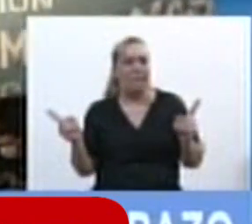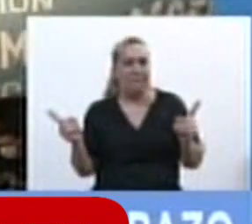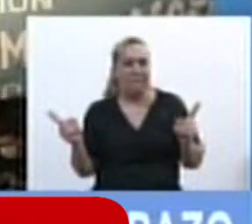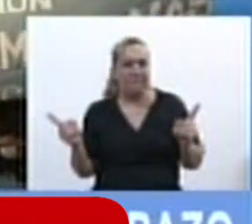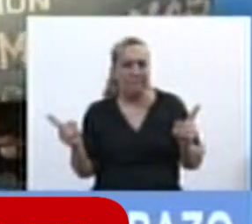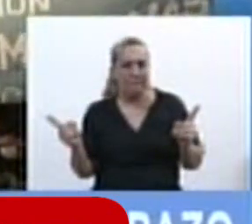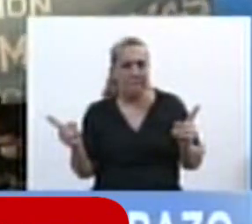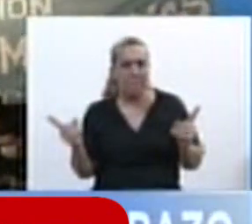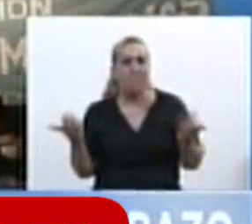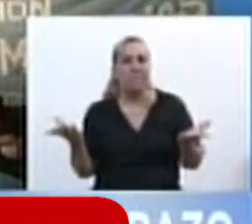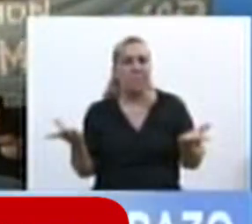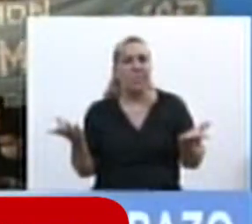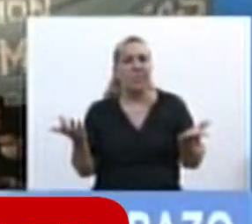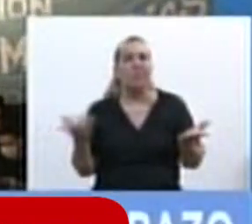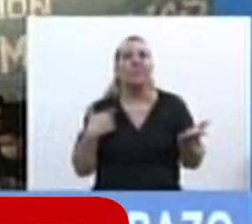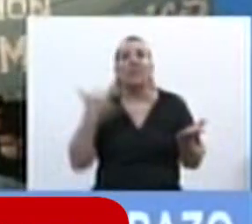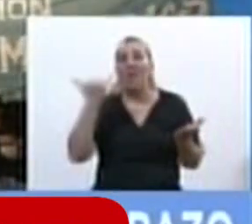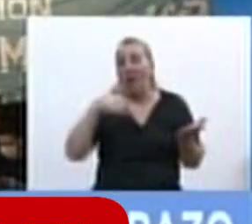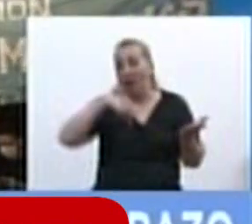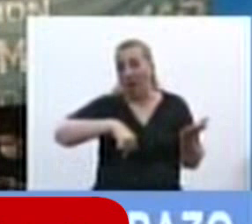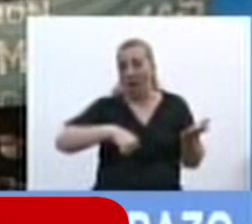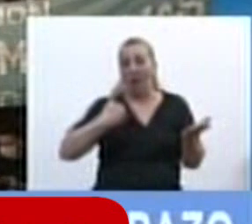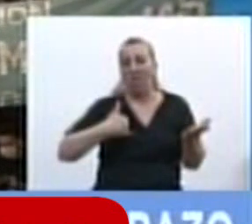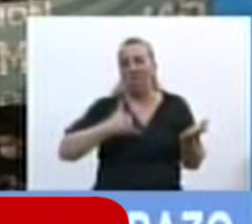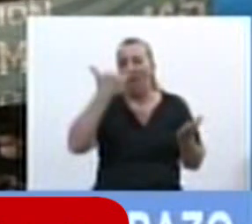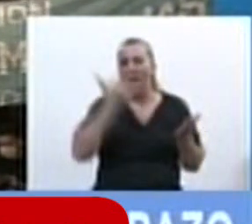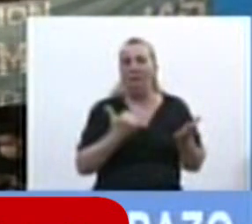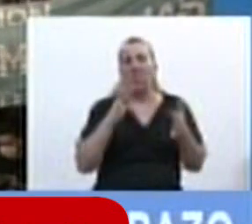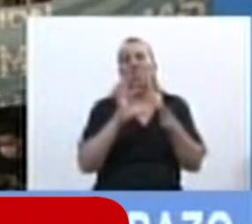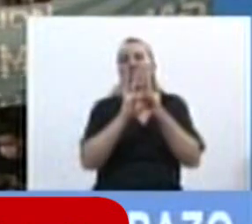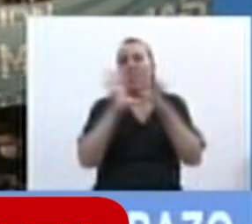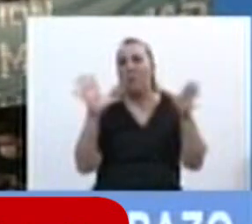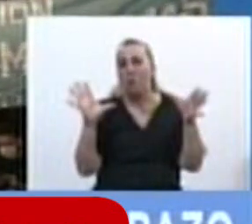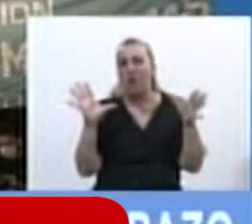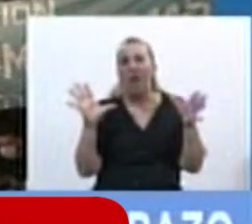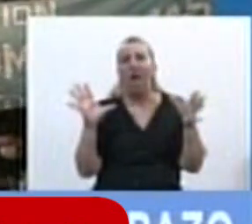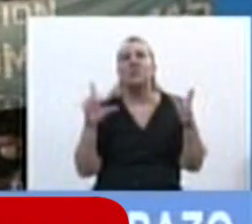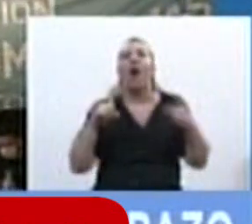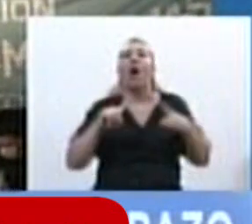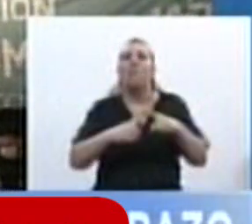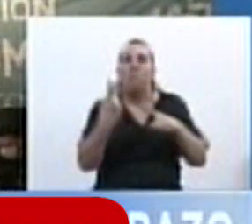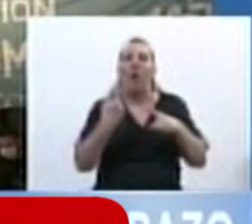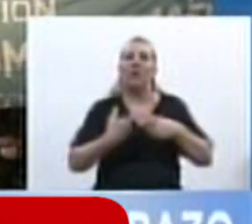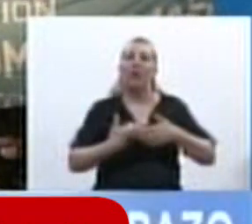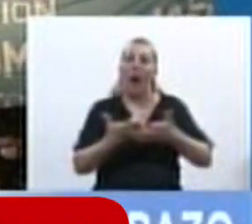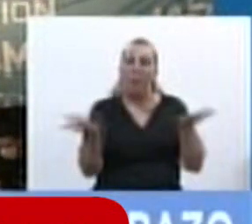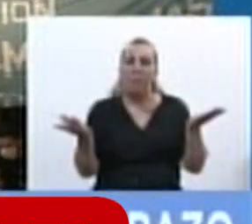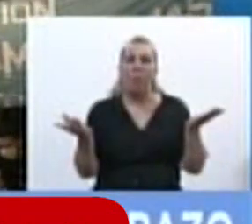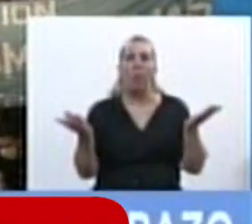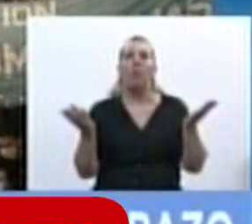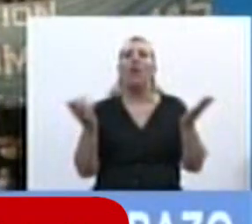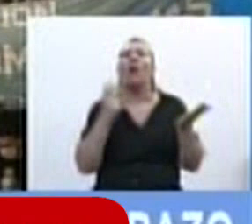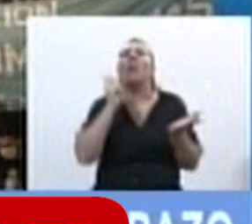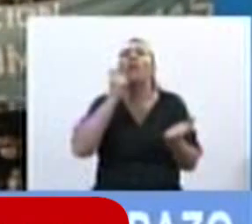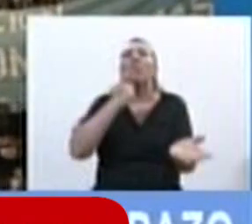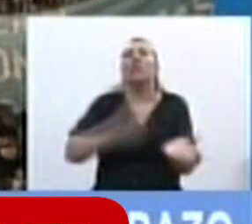tenemos un sistema democrático de donde las políticas públicas la define el